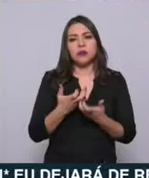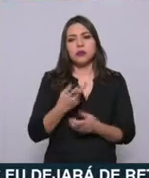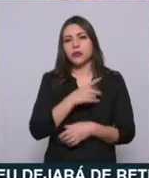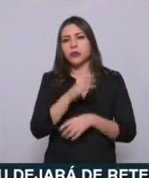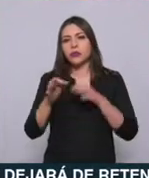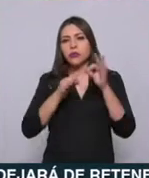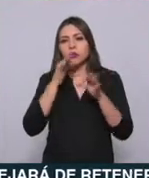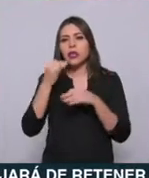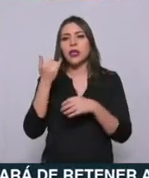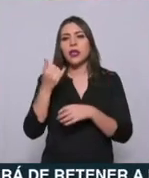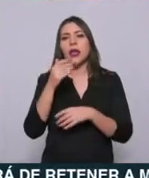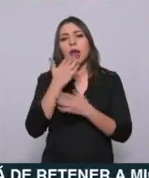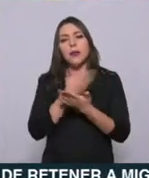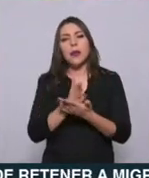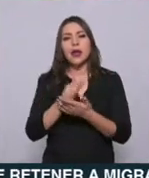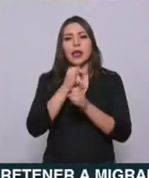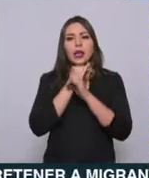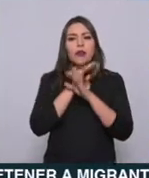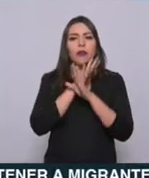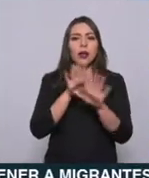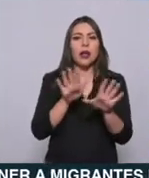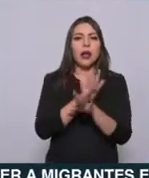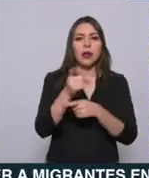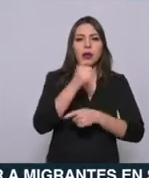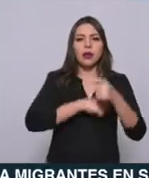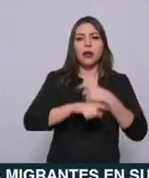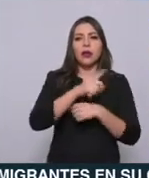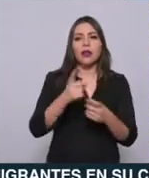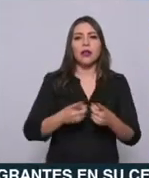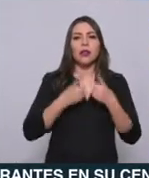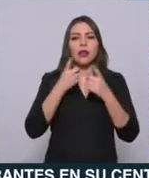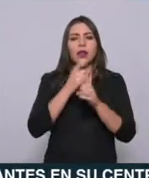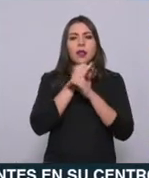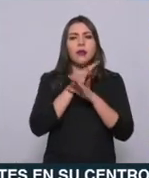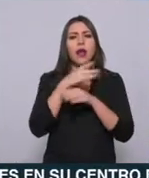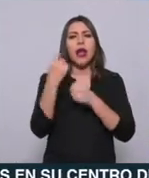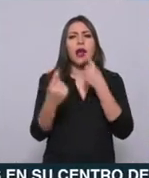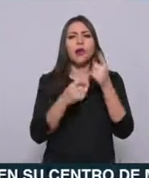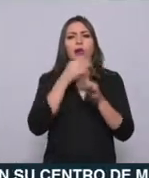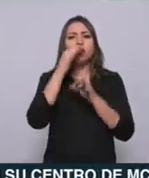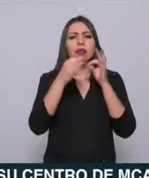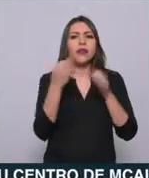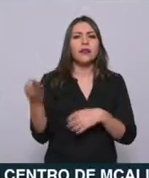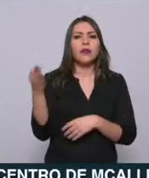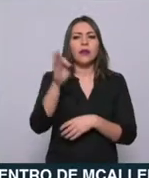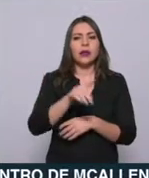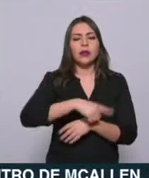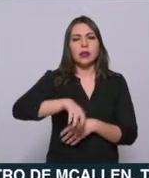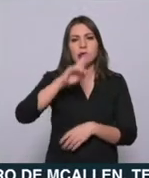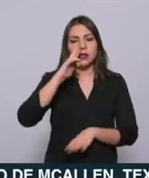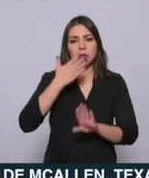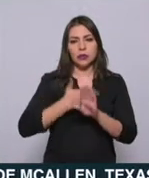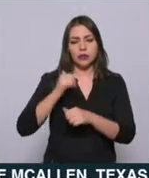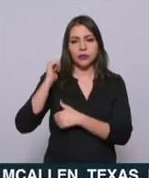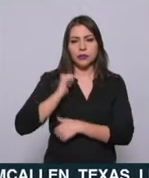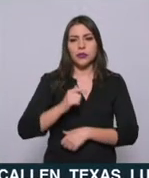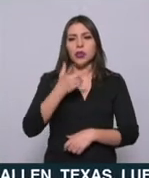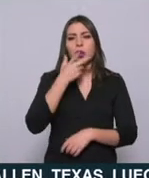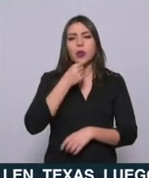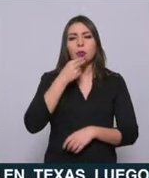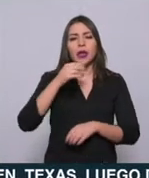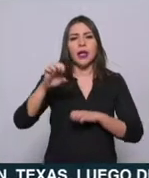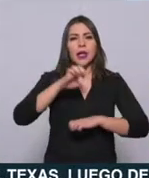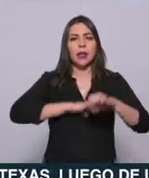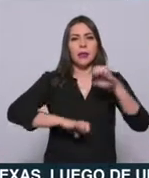información, así como la defensa de la verdad y de la información de las noticias falsas que se difunden señaló el embajador de la